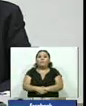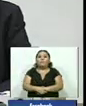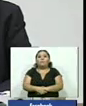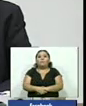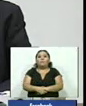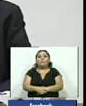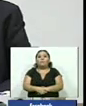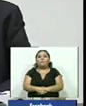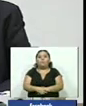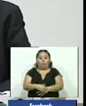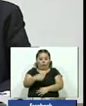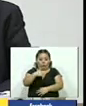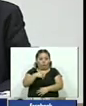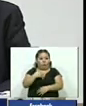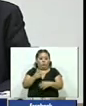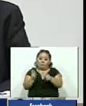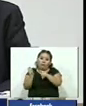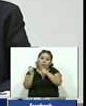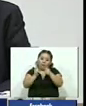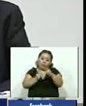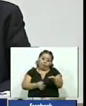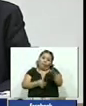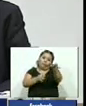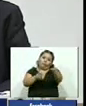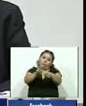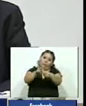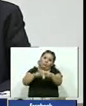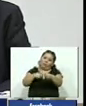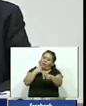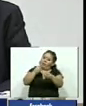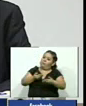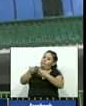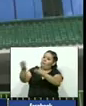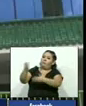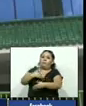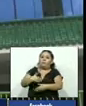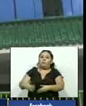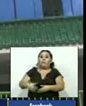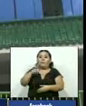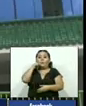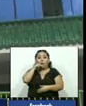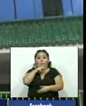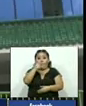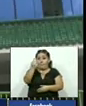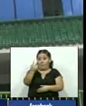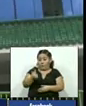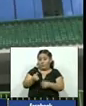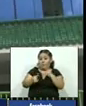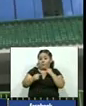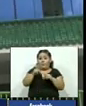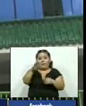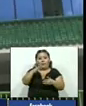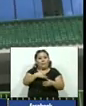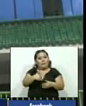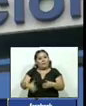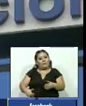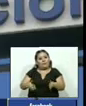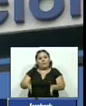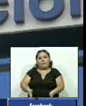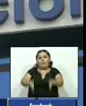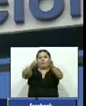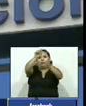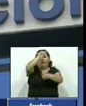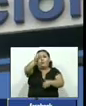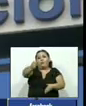he presentado mi renuncia al presidente de la República el comisionado presidente del Instituto de Acceso a la